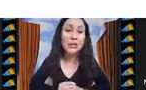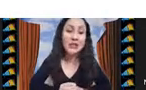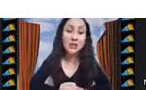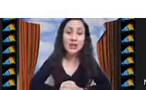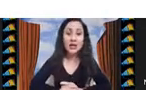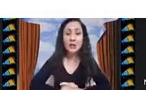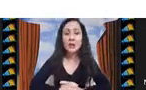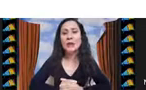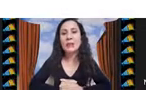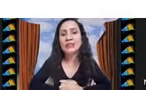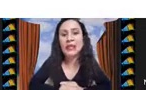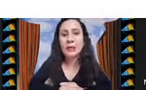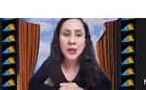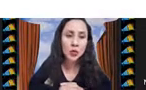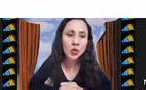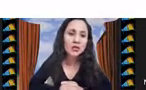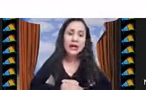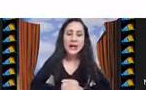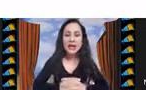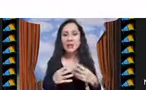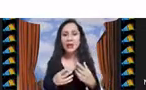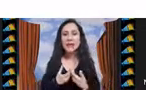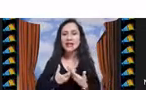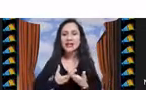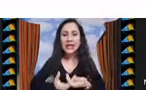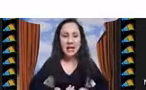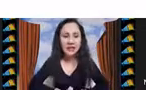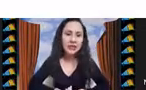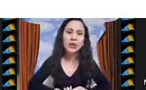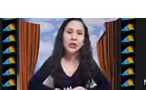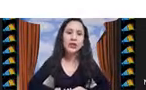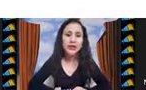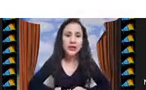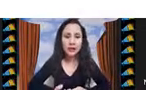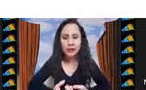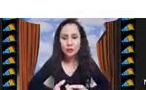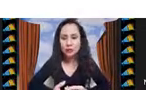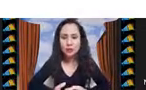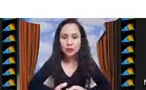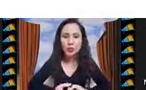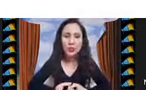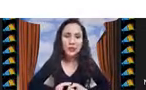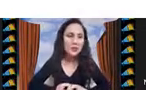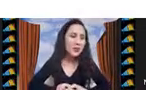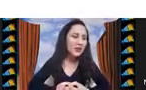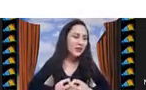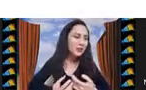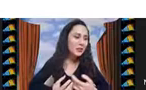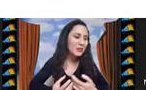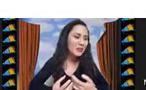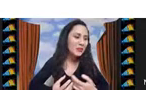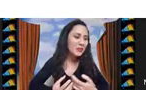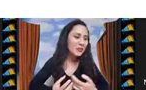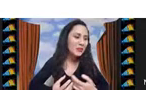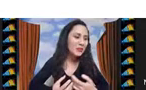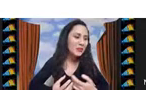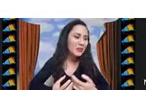cómputo razonable, se suelen llamar problemas NP duros. Y hay problemas clásicos, que son, pues, muy